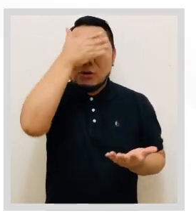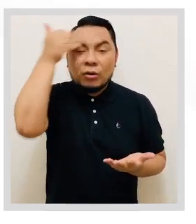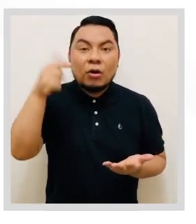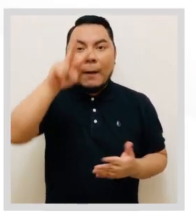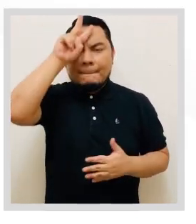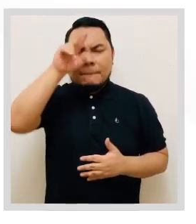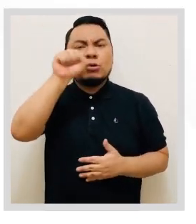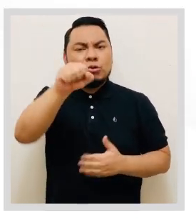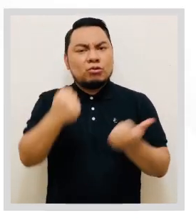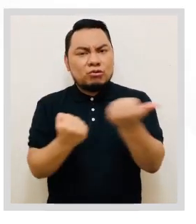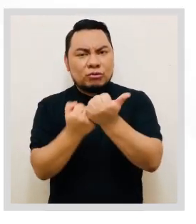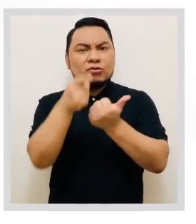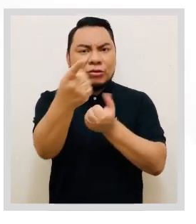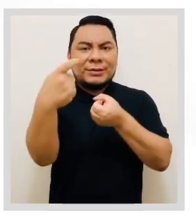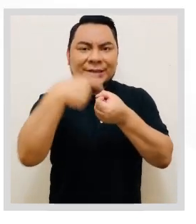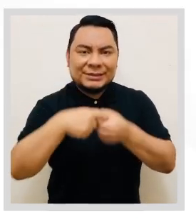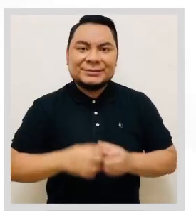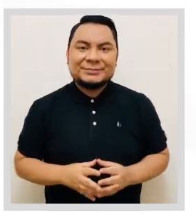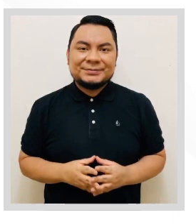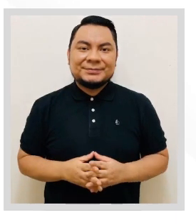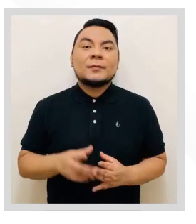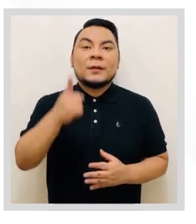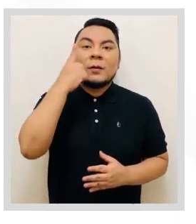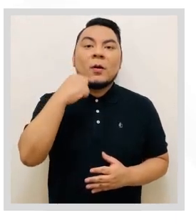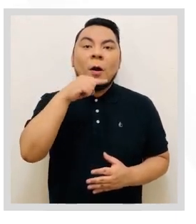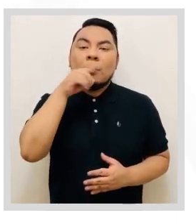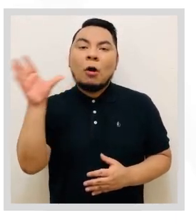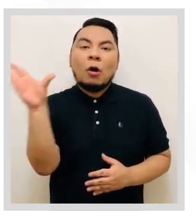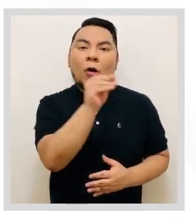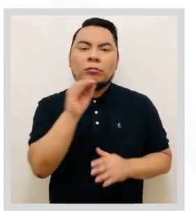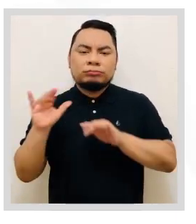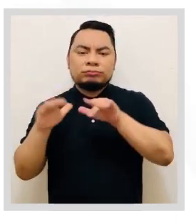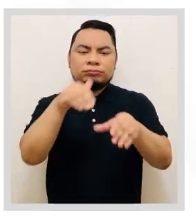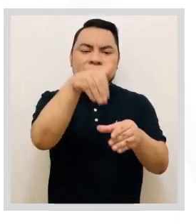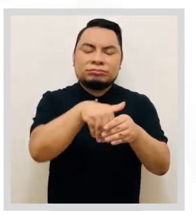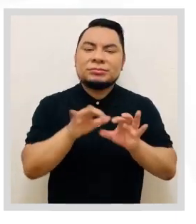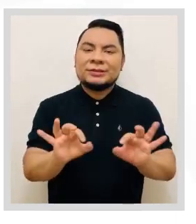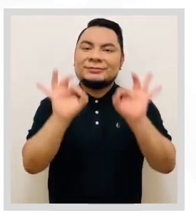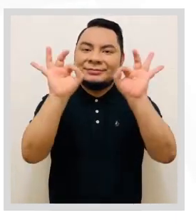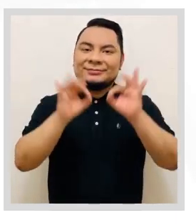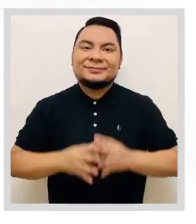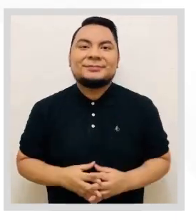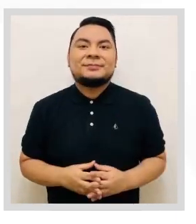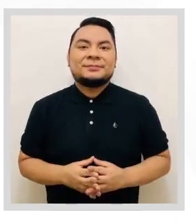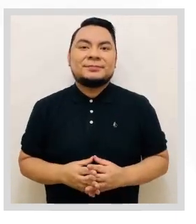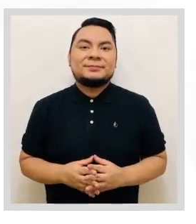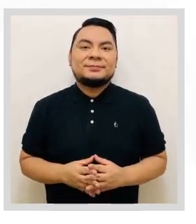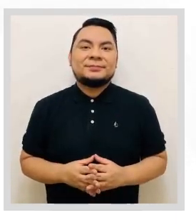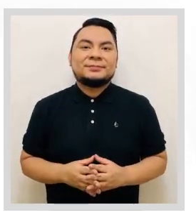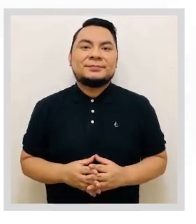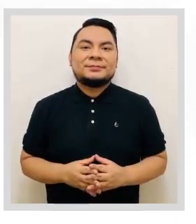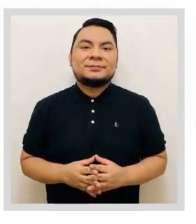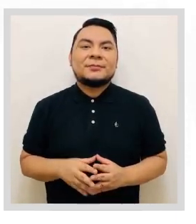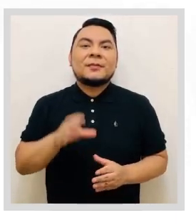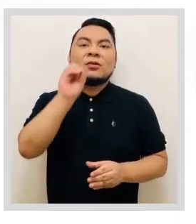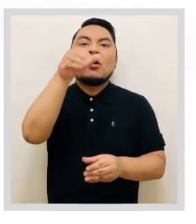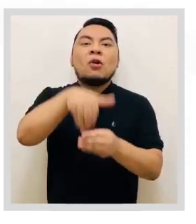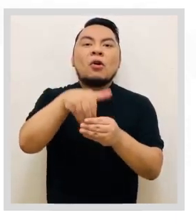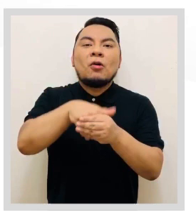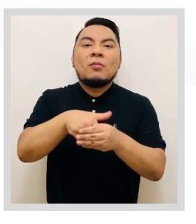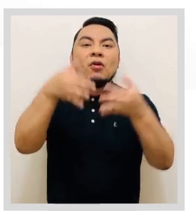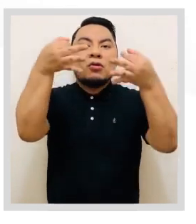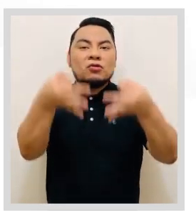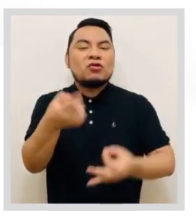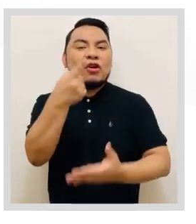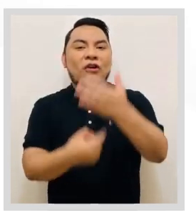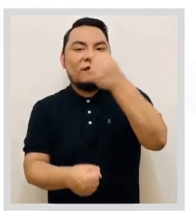olvides, el Perú cuenta con tu participación. Todos y todas haremos que las elecciones sean un éxito. OMPE.